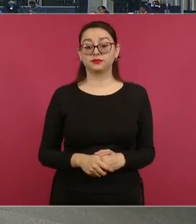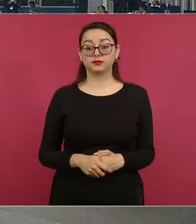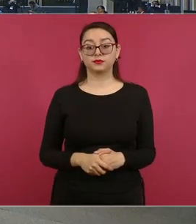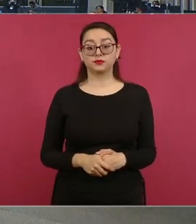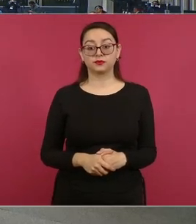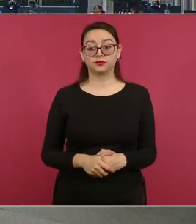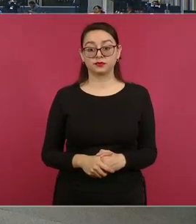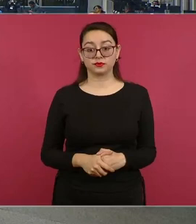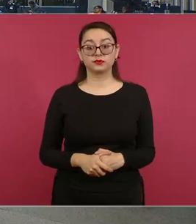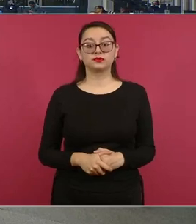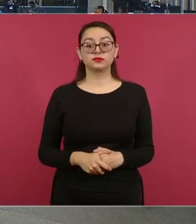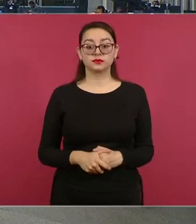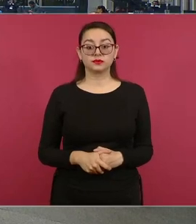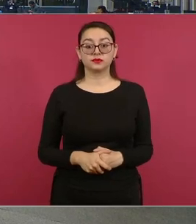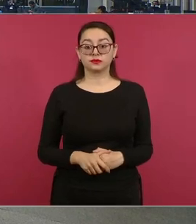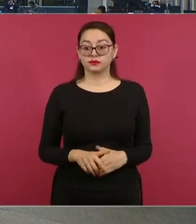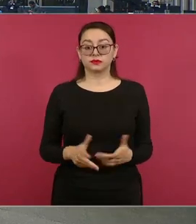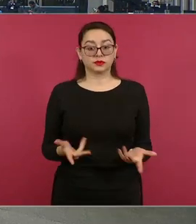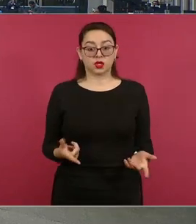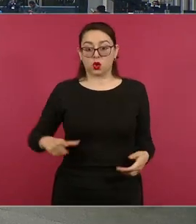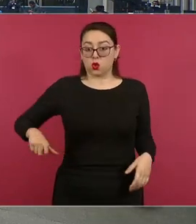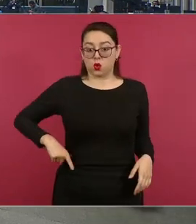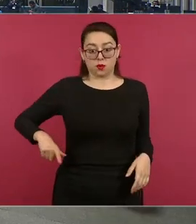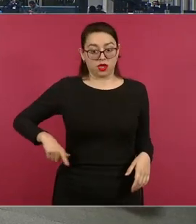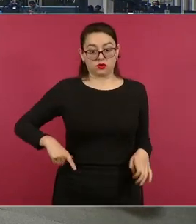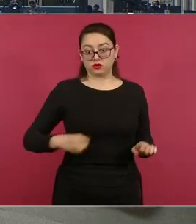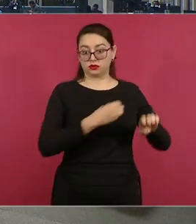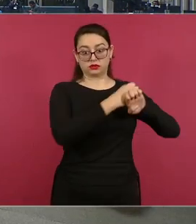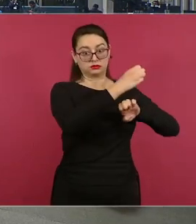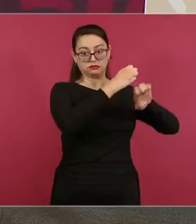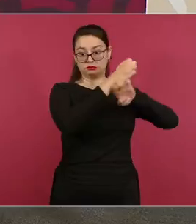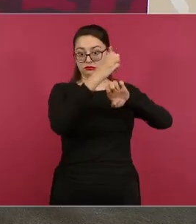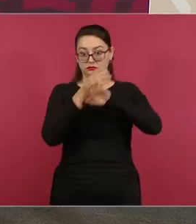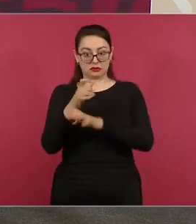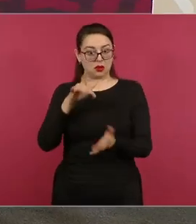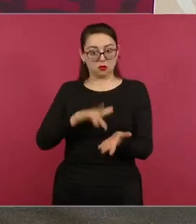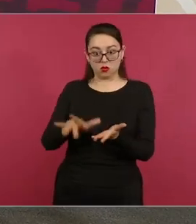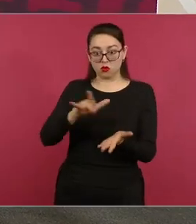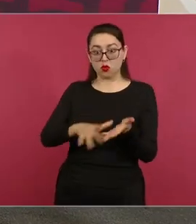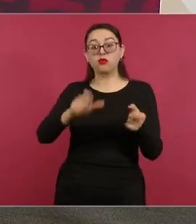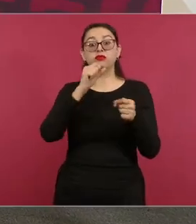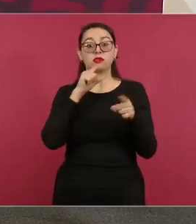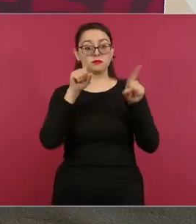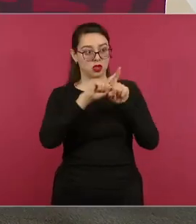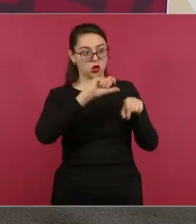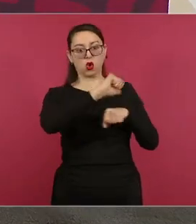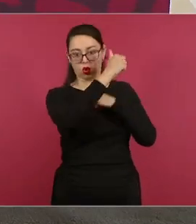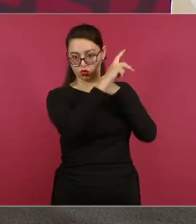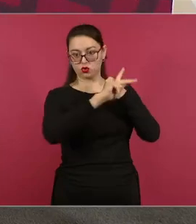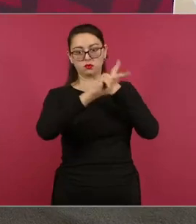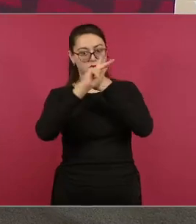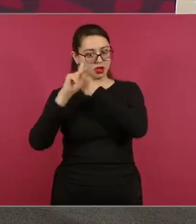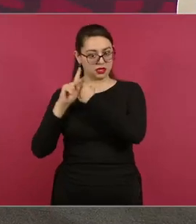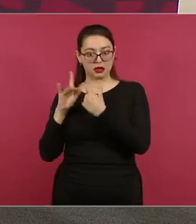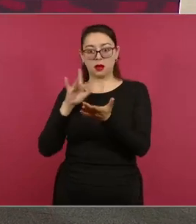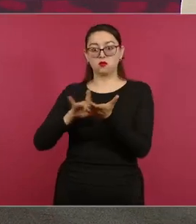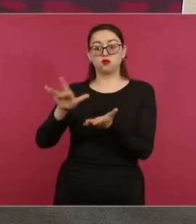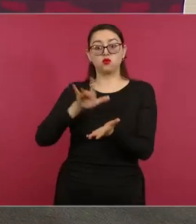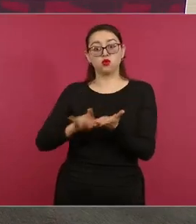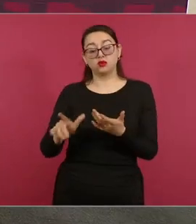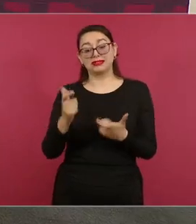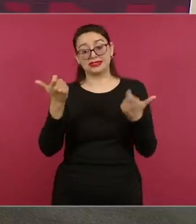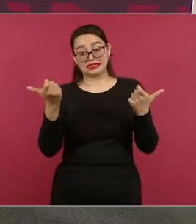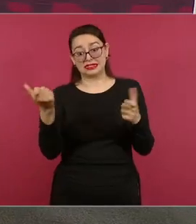todos los gobiernos están enviando apoyos a través de